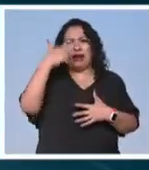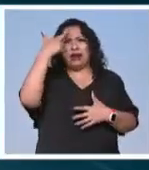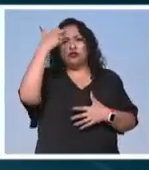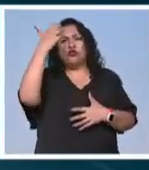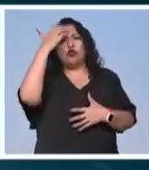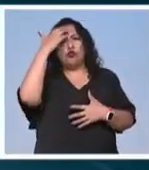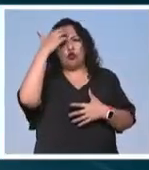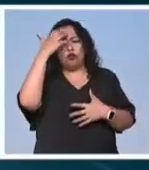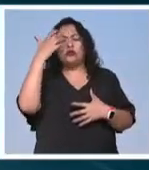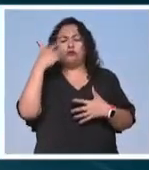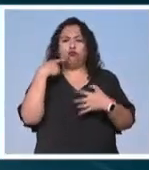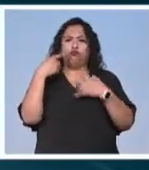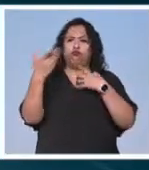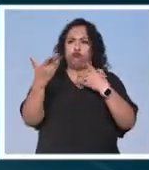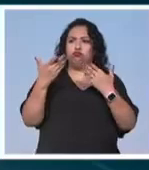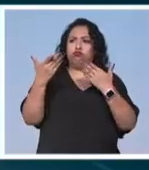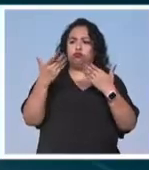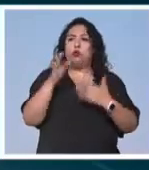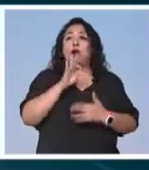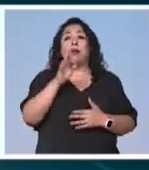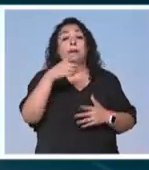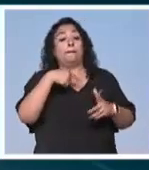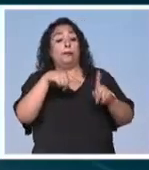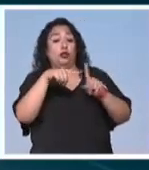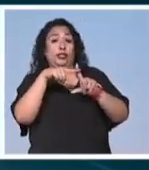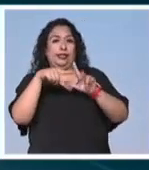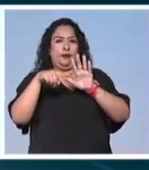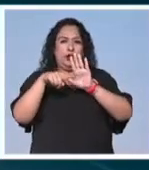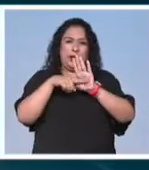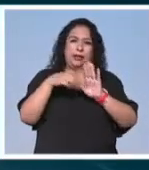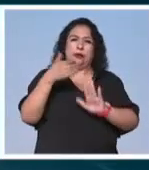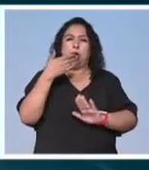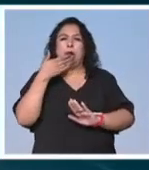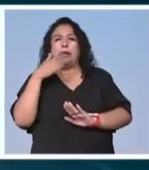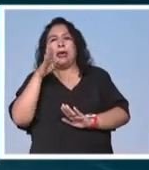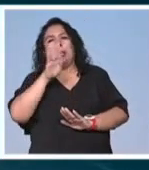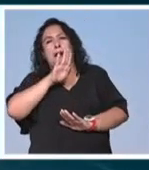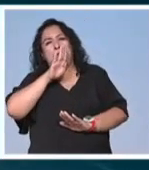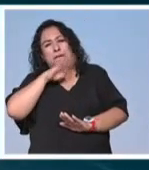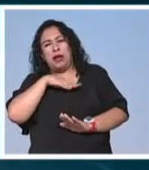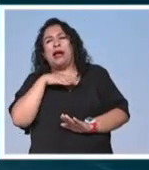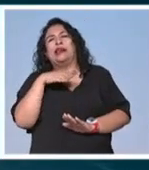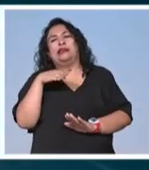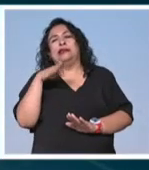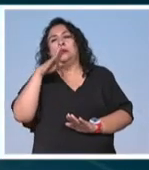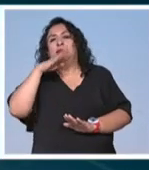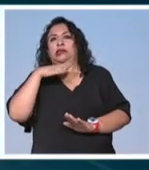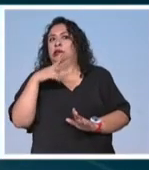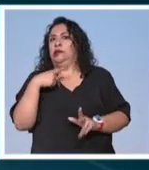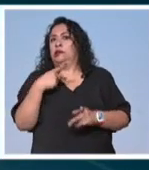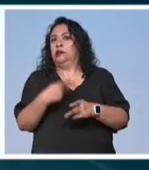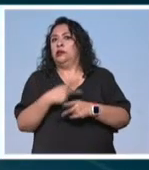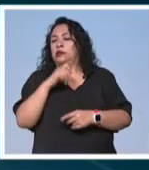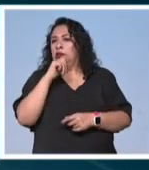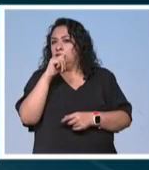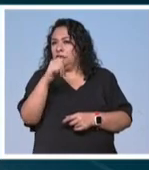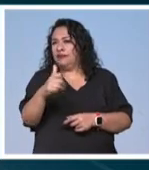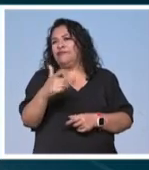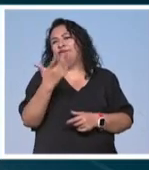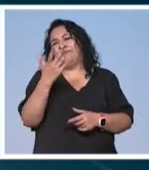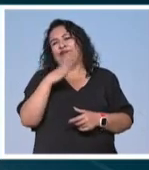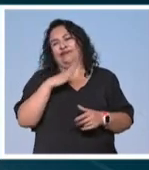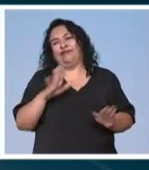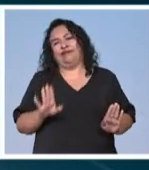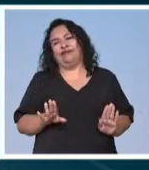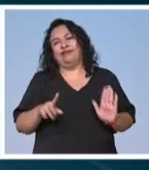conocimiento. Como es el bien y el mal claro que el mal es intolerante tiene pues desgraciadamente todas esas